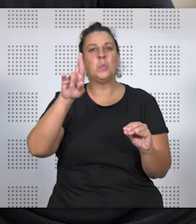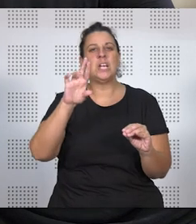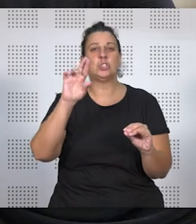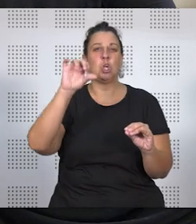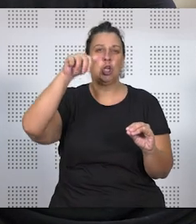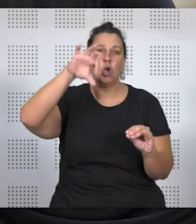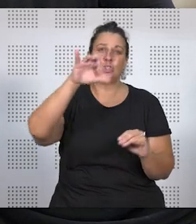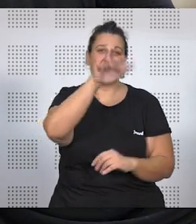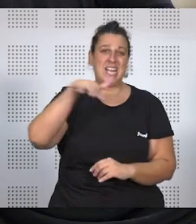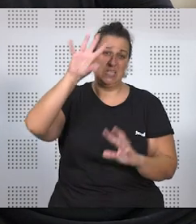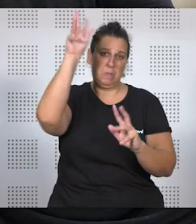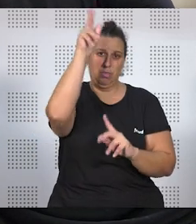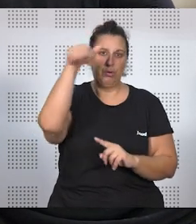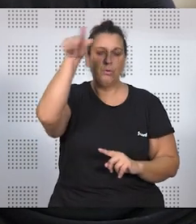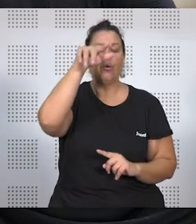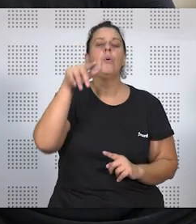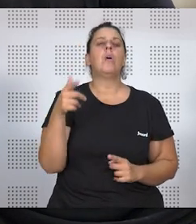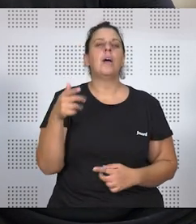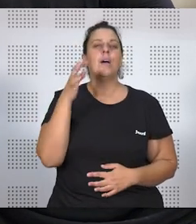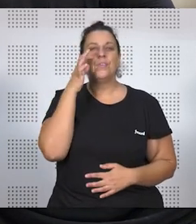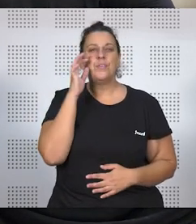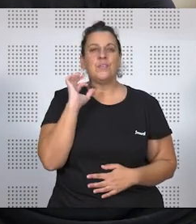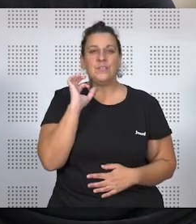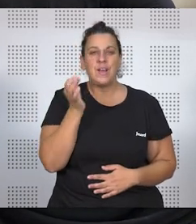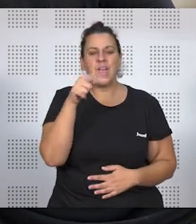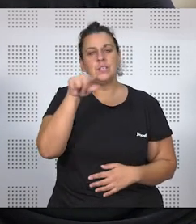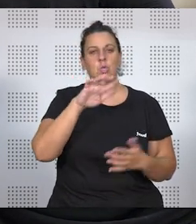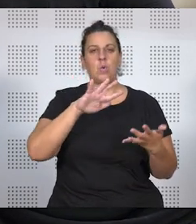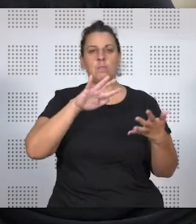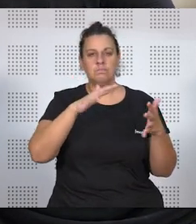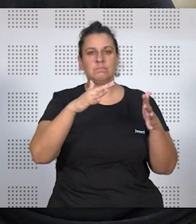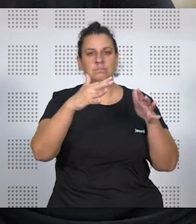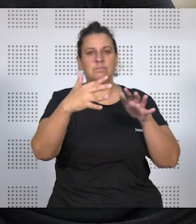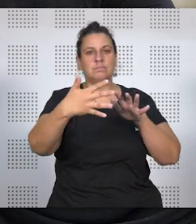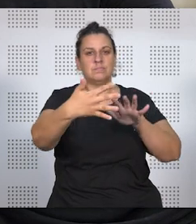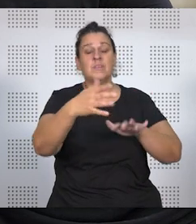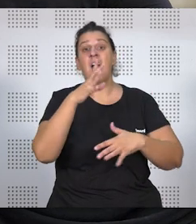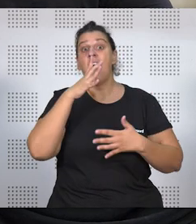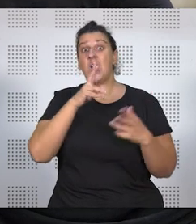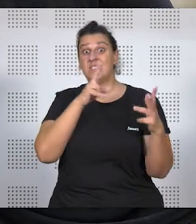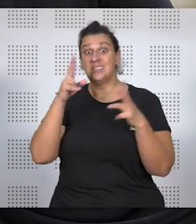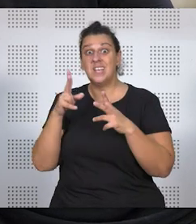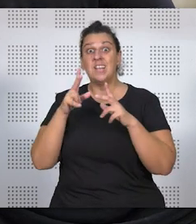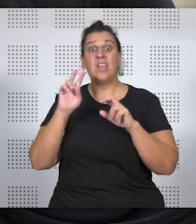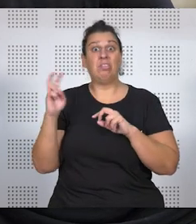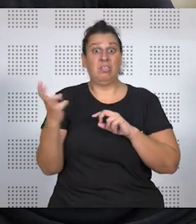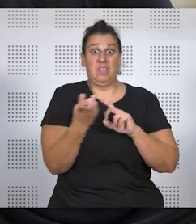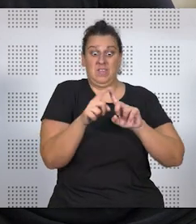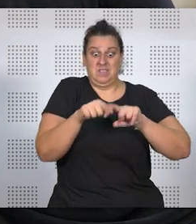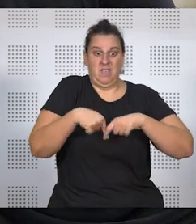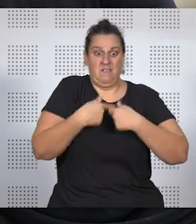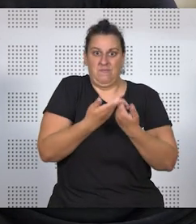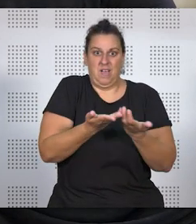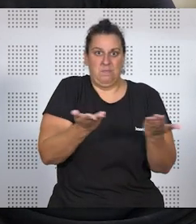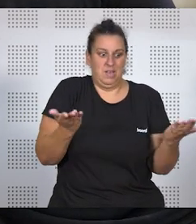en el espacio. Es verdad que luego esto se ha ido modificando, y hoy en día lo que hay es una diversidad familiar, que yo creo que